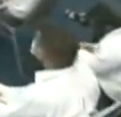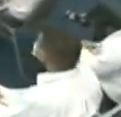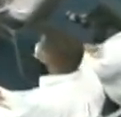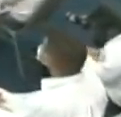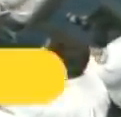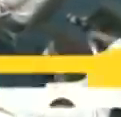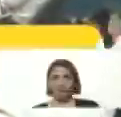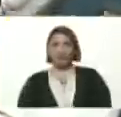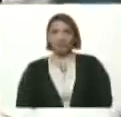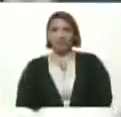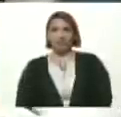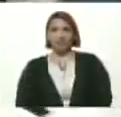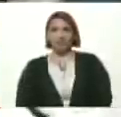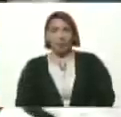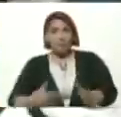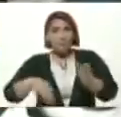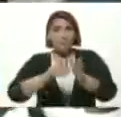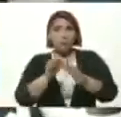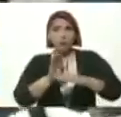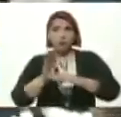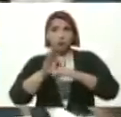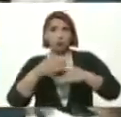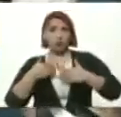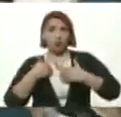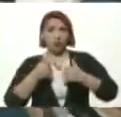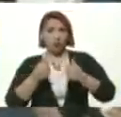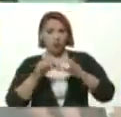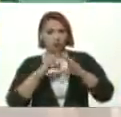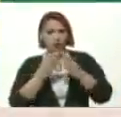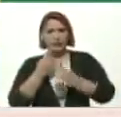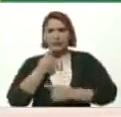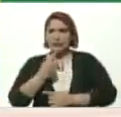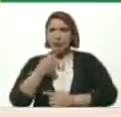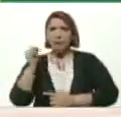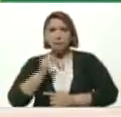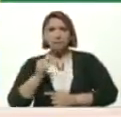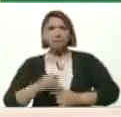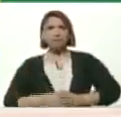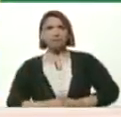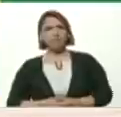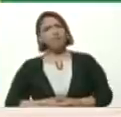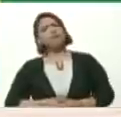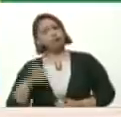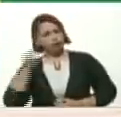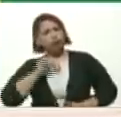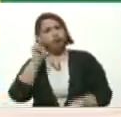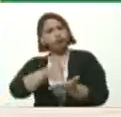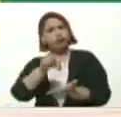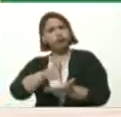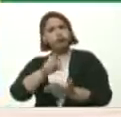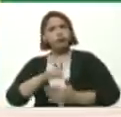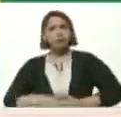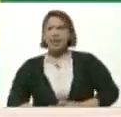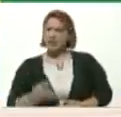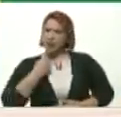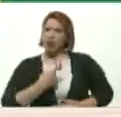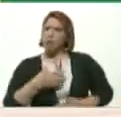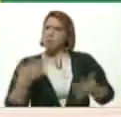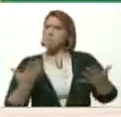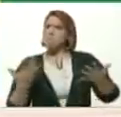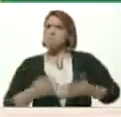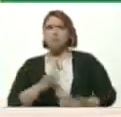Regreso bioseguro a clase Digamos Presente Digamos